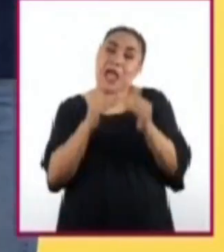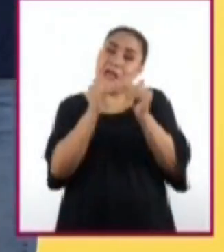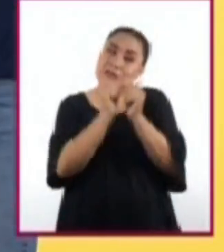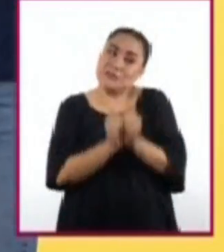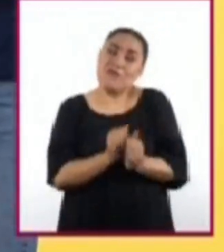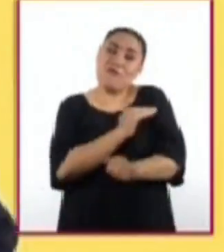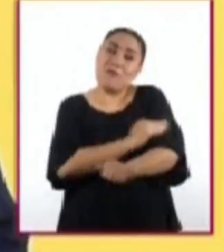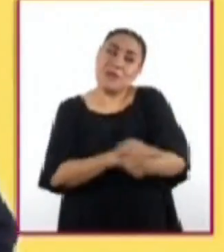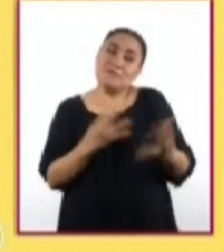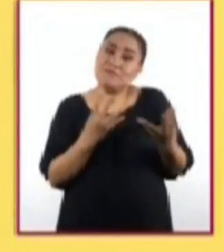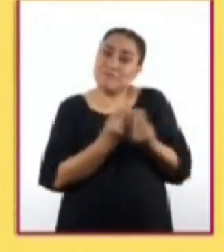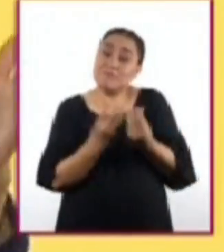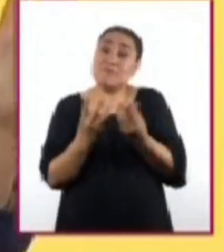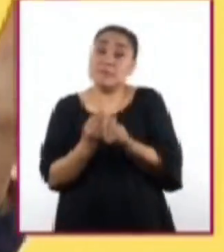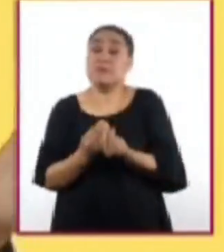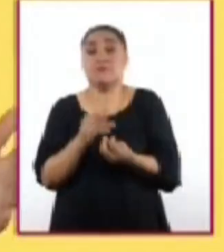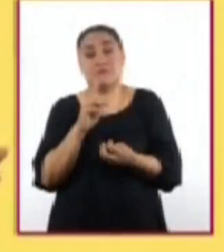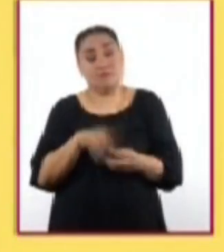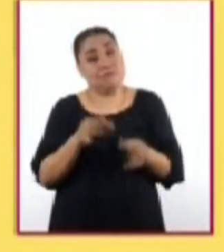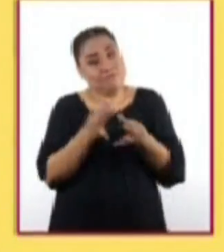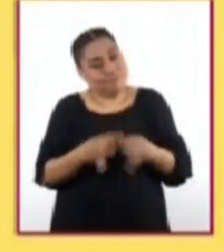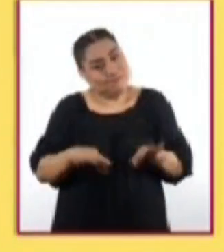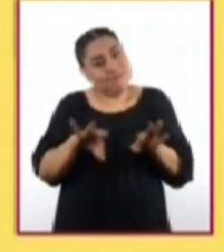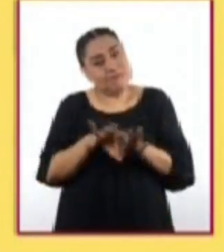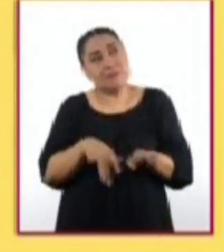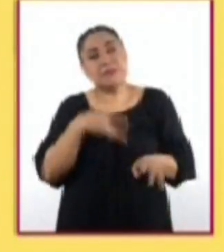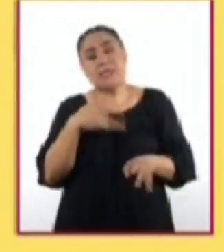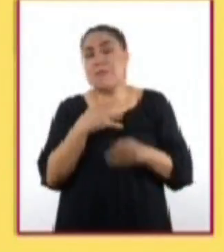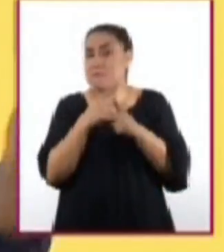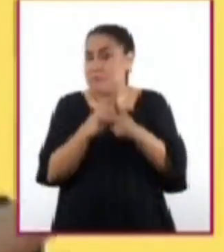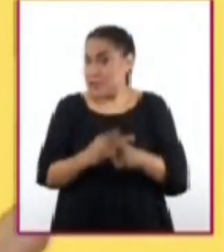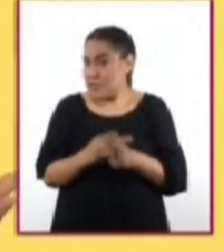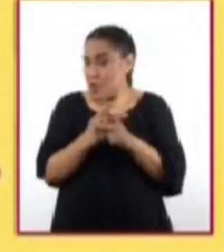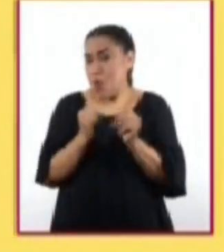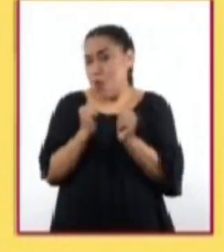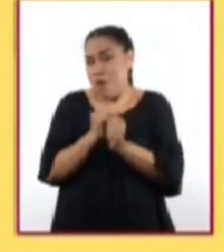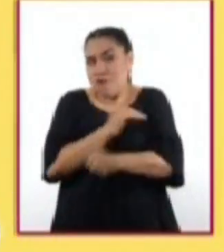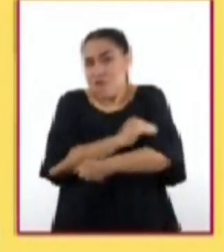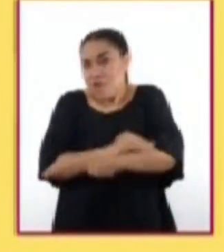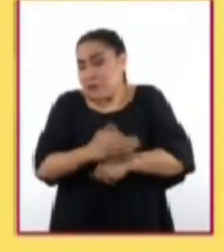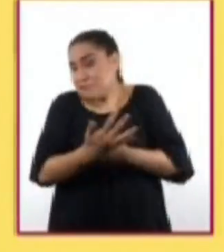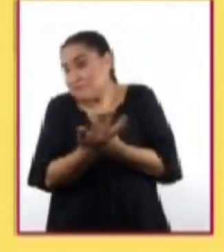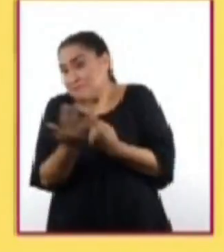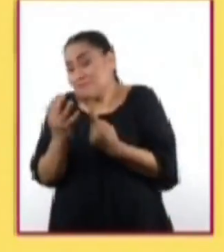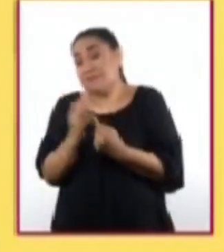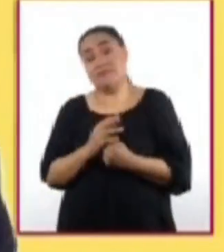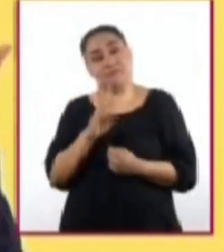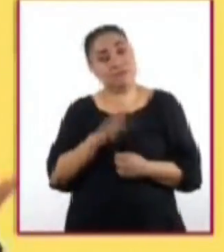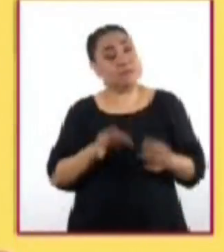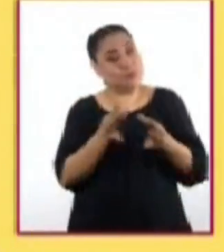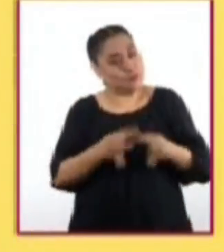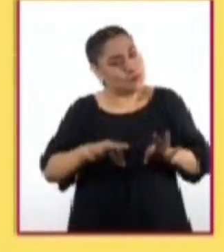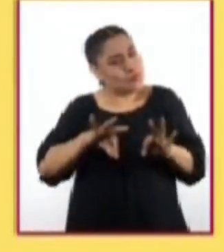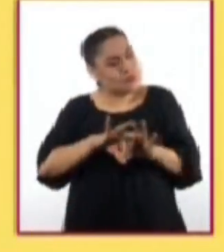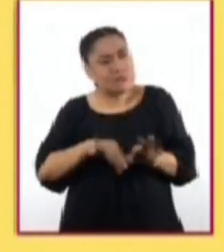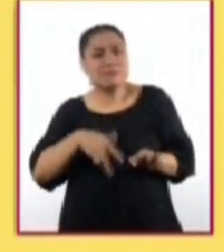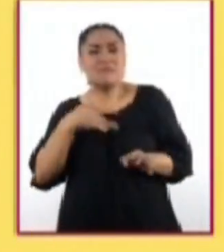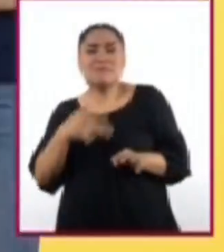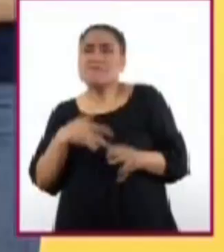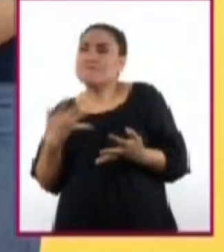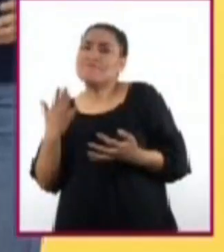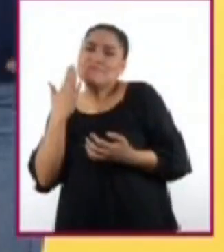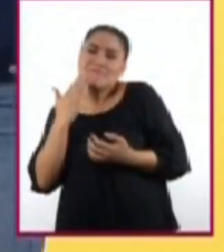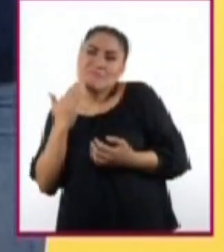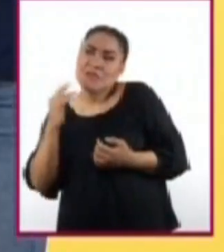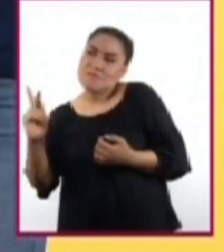es muy necesario practicar nuestra tolerancia con los demás. Para lograr esto, es fundamental tener empatía con quienes nos